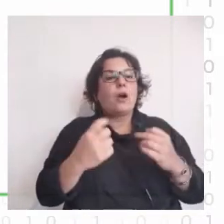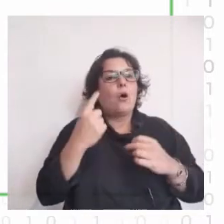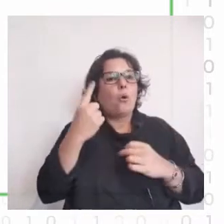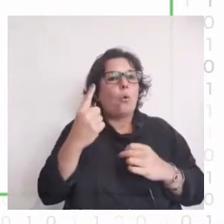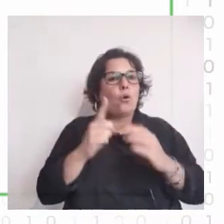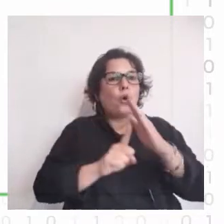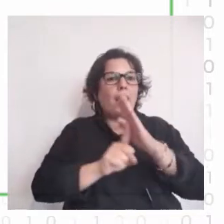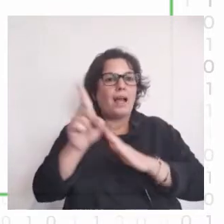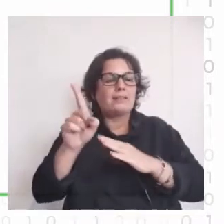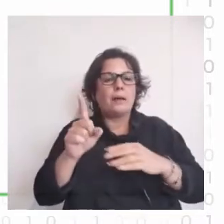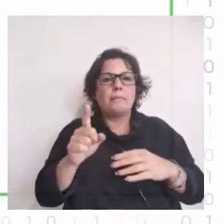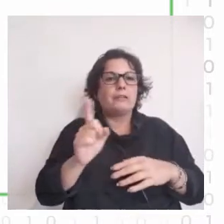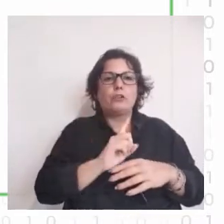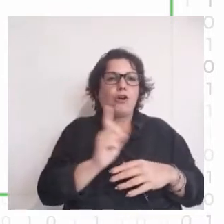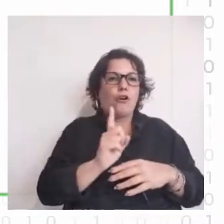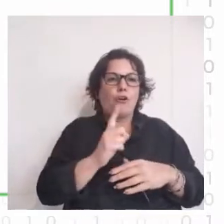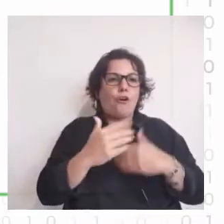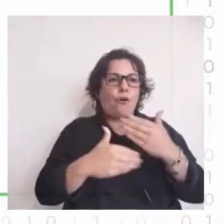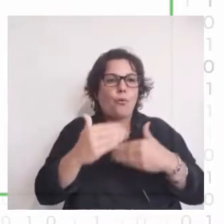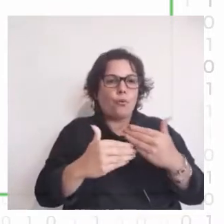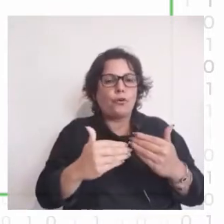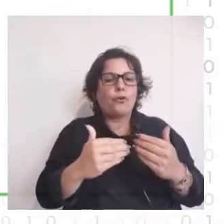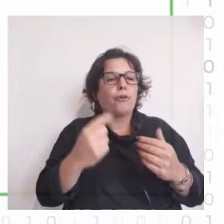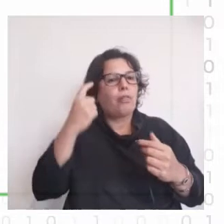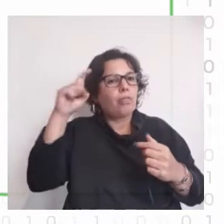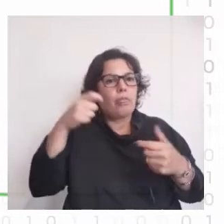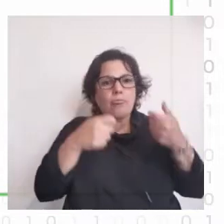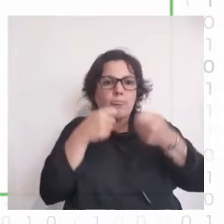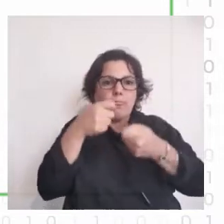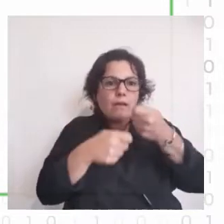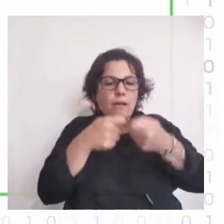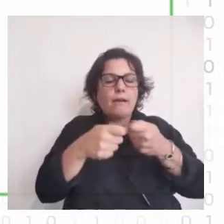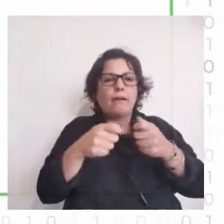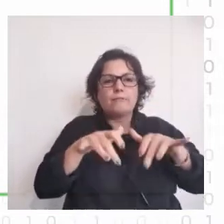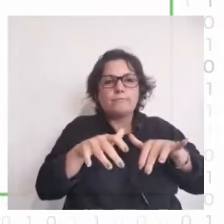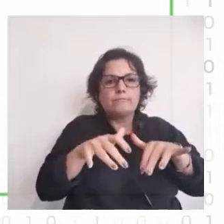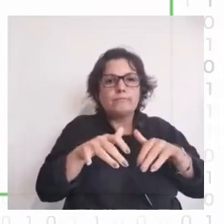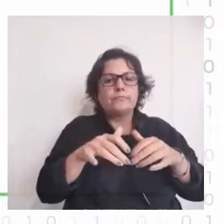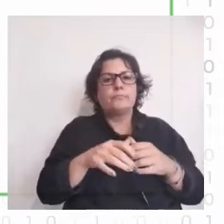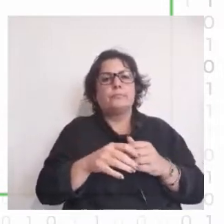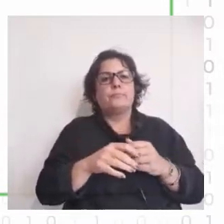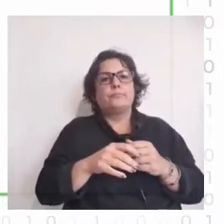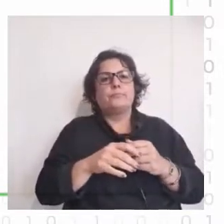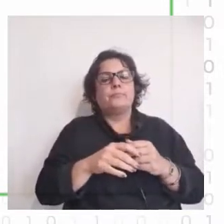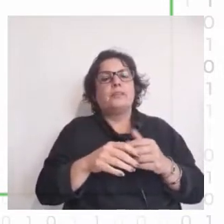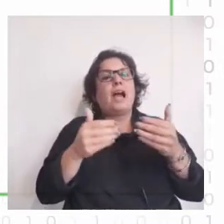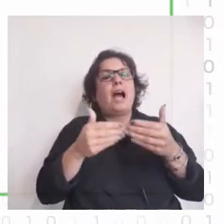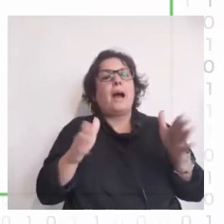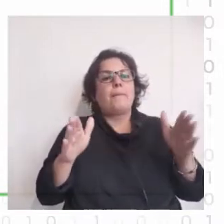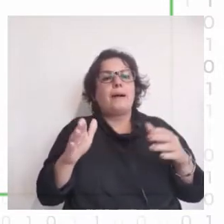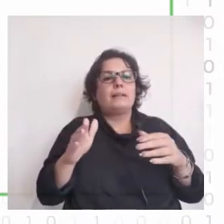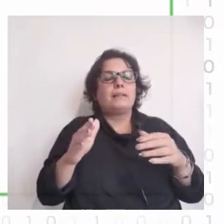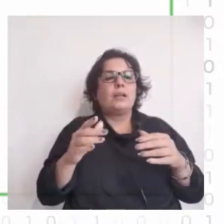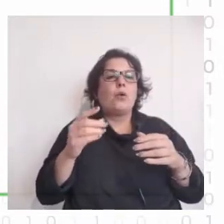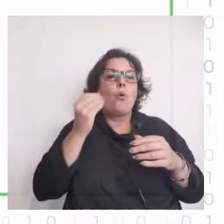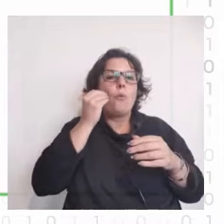no ocurrió sino que fue creado digitalmente que se trata de este que está aquí a partir de el polvo que deja en el suelo